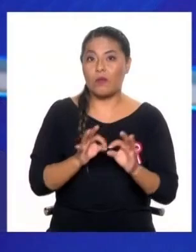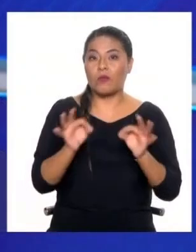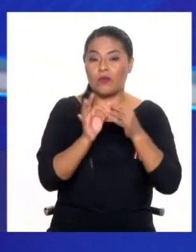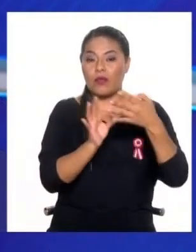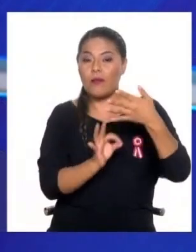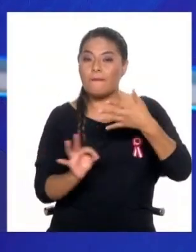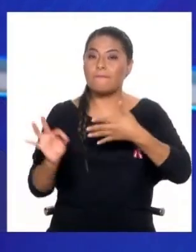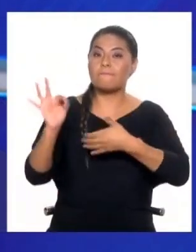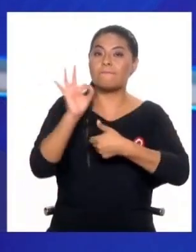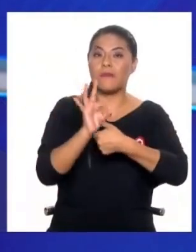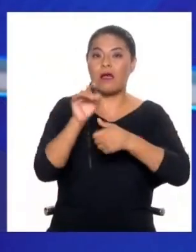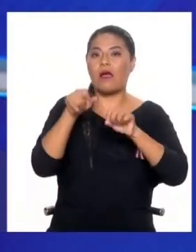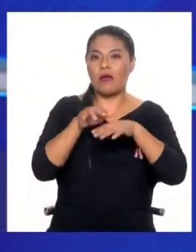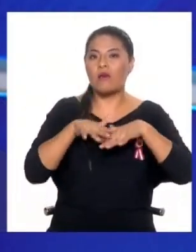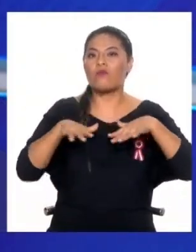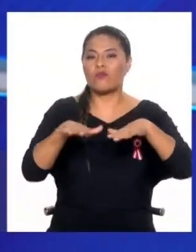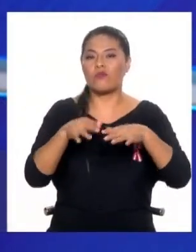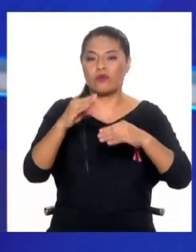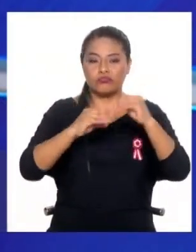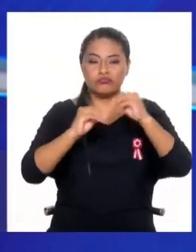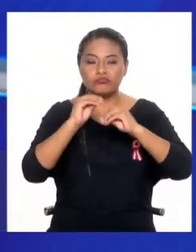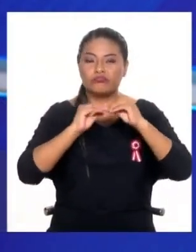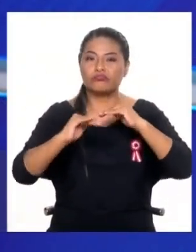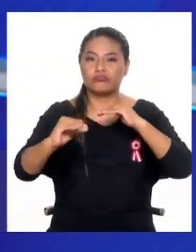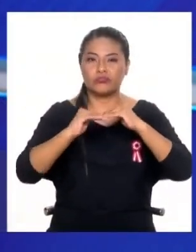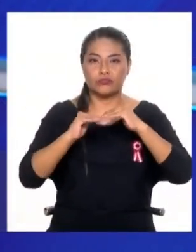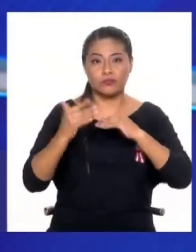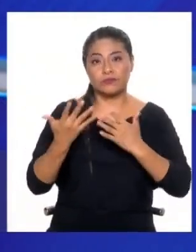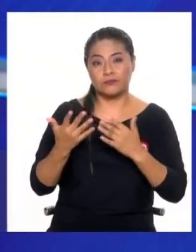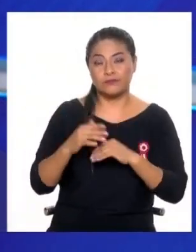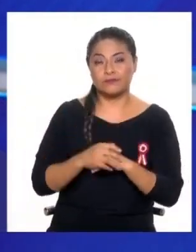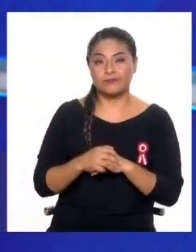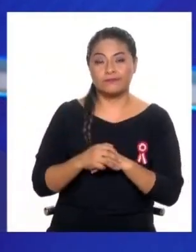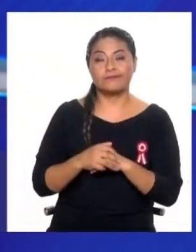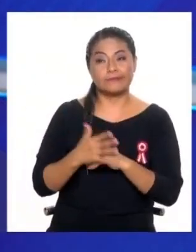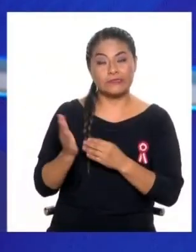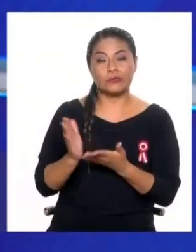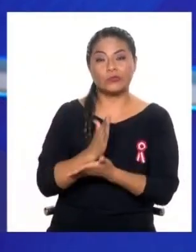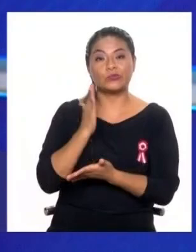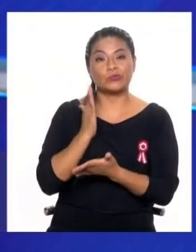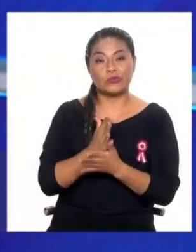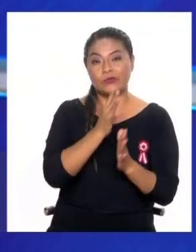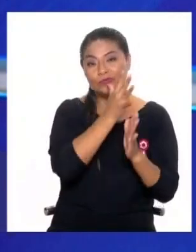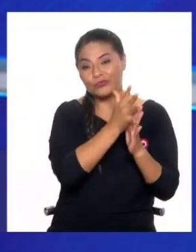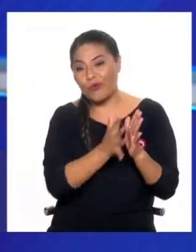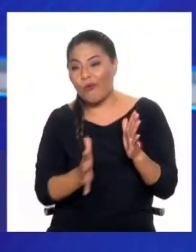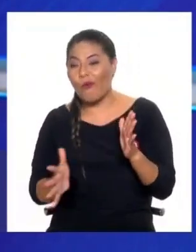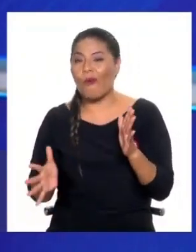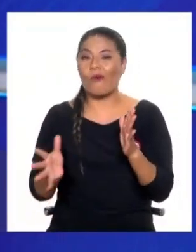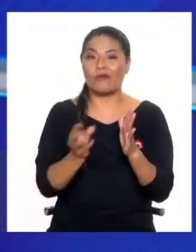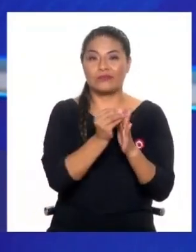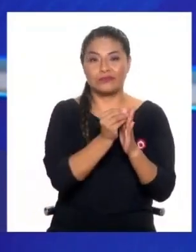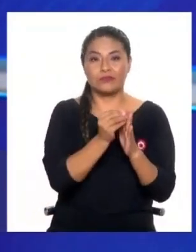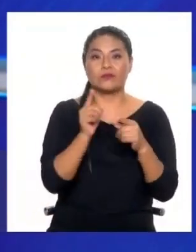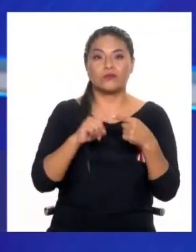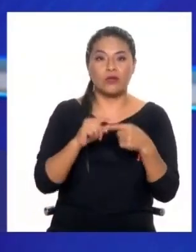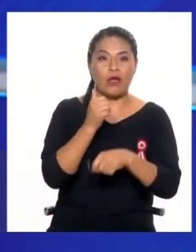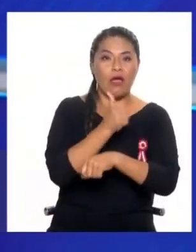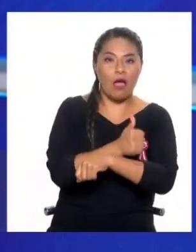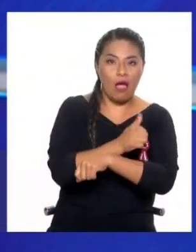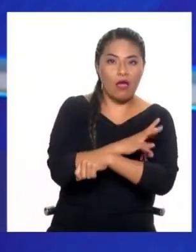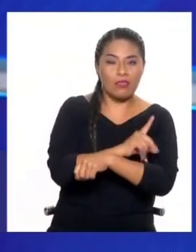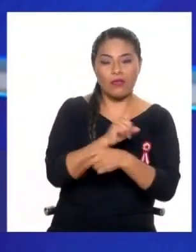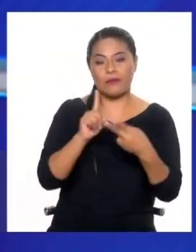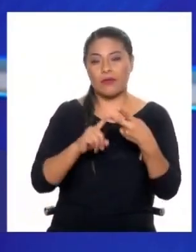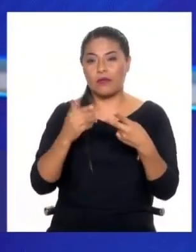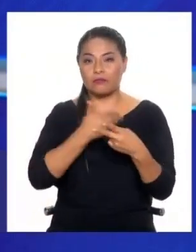todo, de las obras que hay que hacer para mitigar estos efectos. Entonces, es un problema transversal donde la academia, el